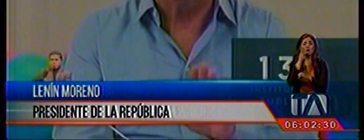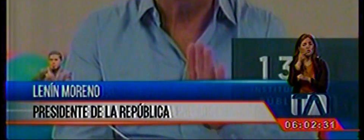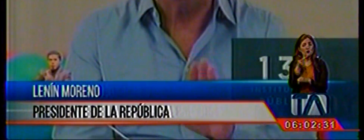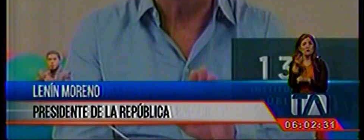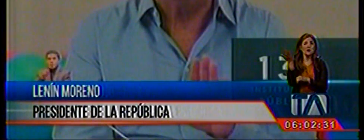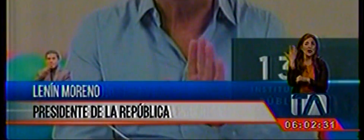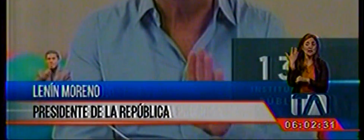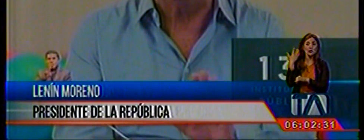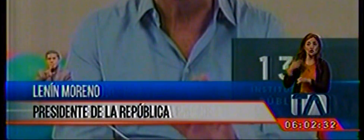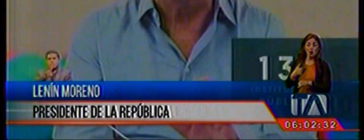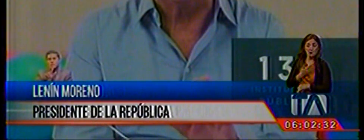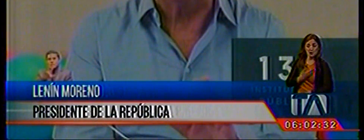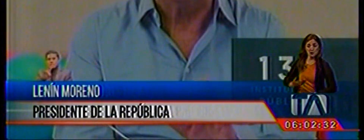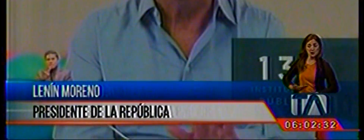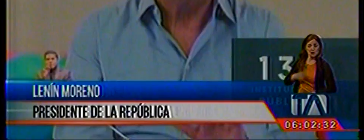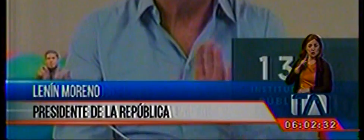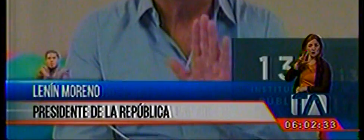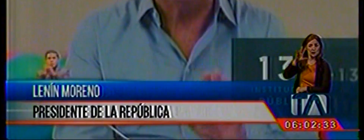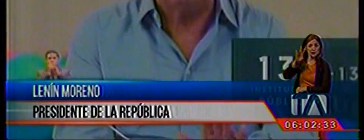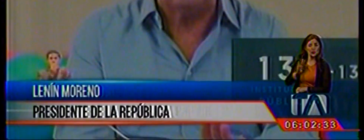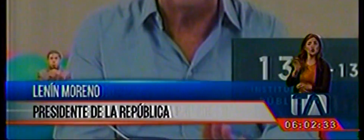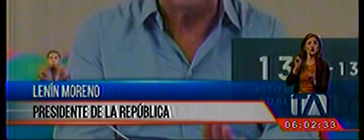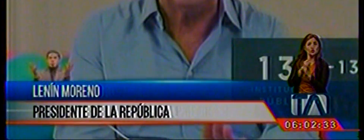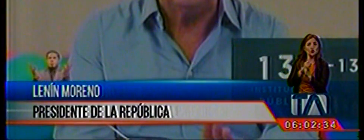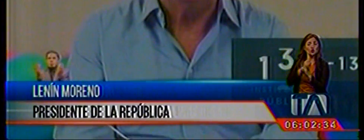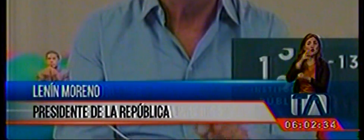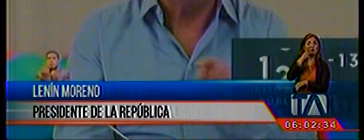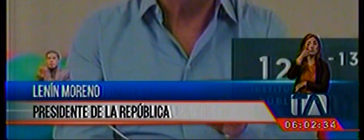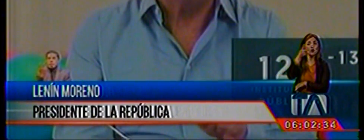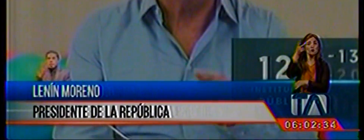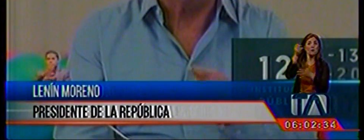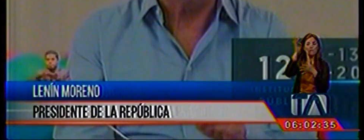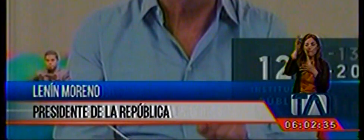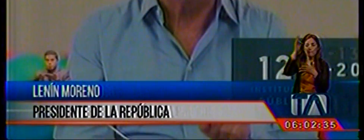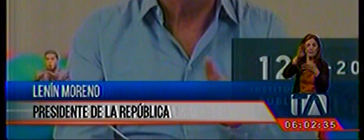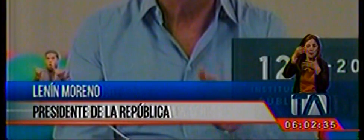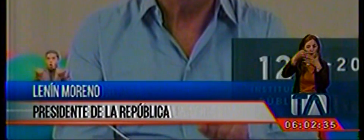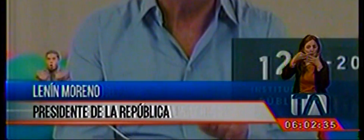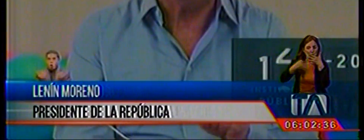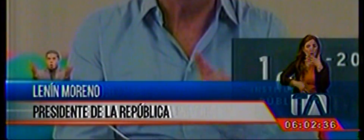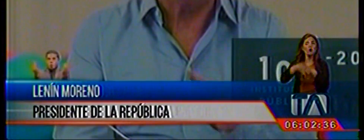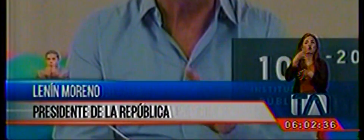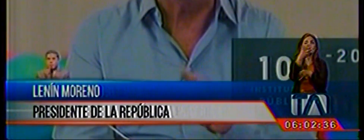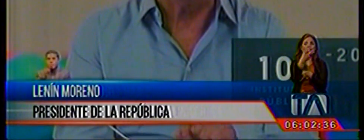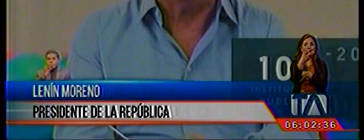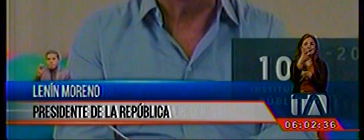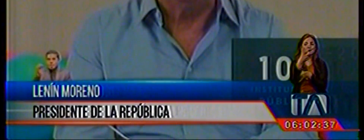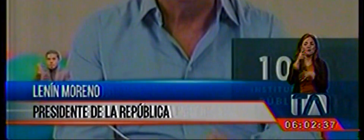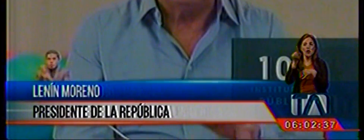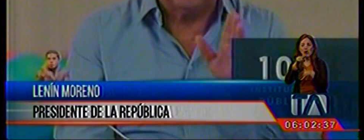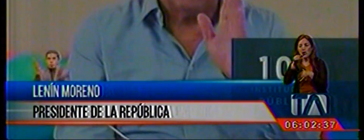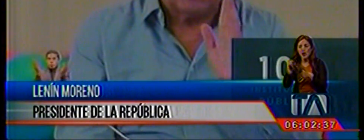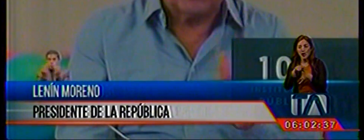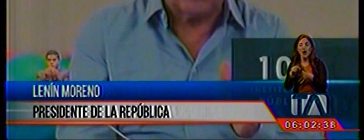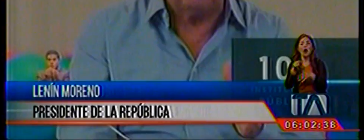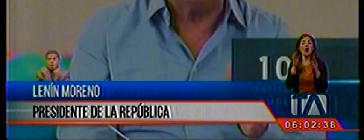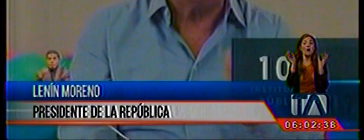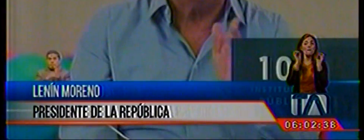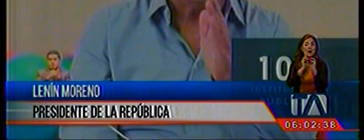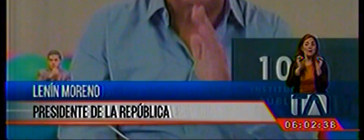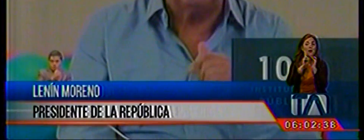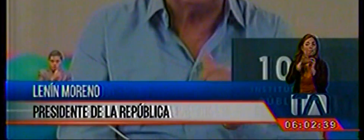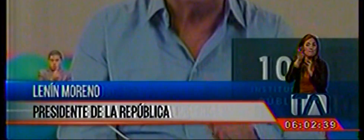137 instituciones públicas. Hemos eliminado 13 y hoy reduciremos 20 instituciones más, entre